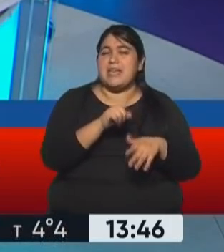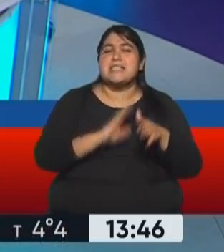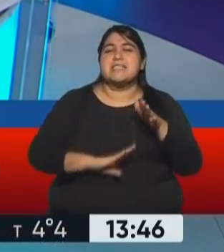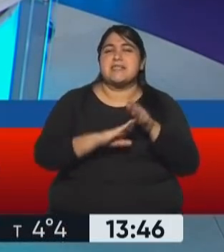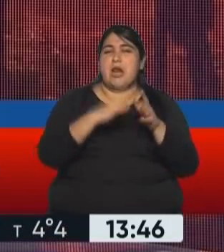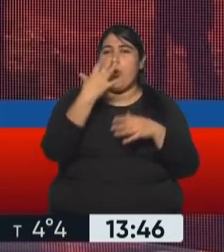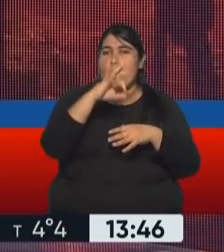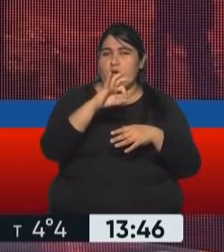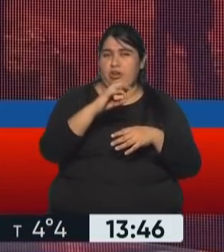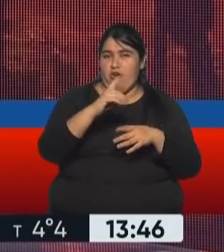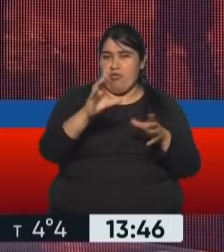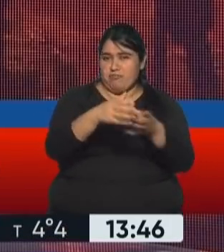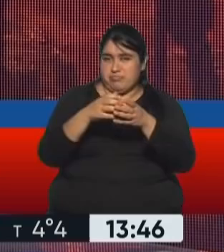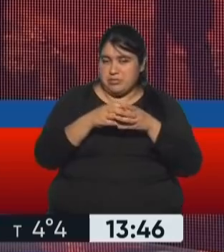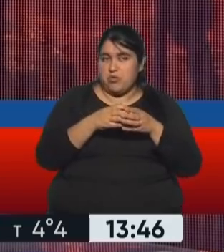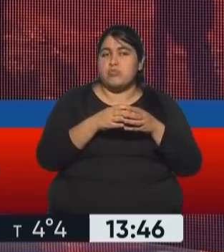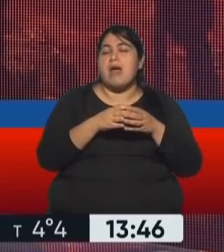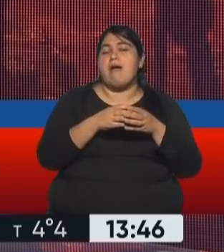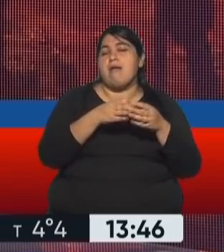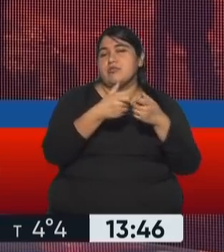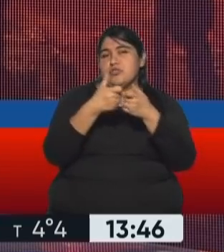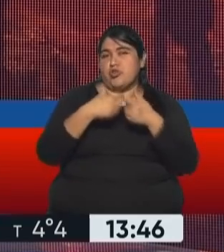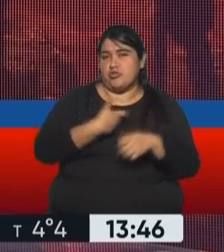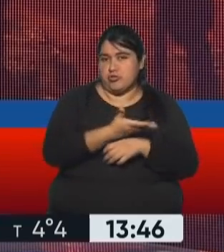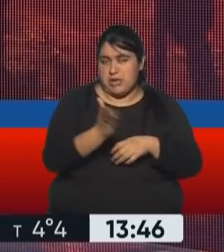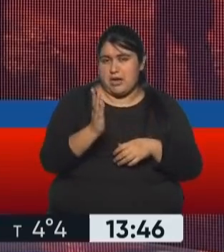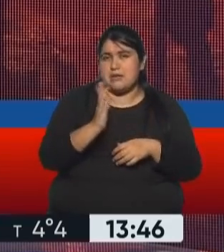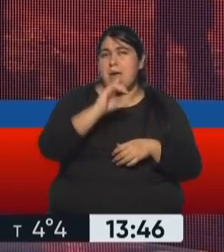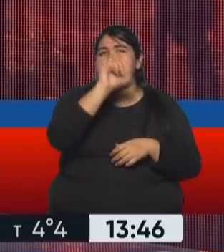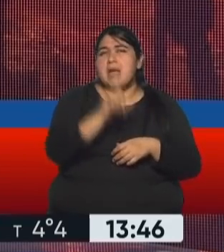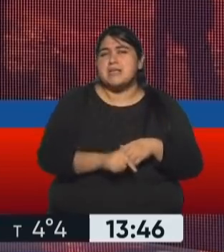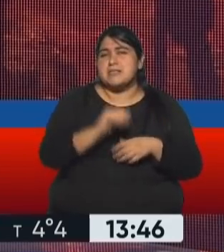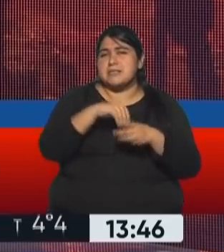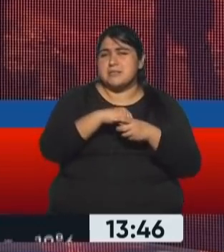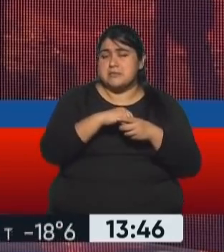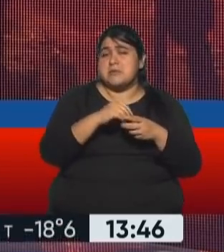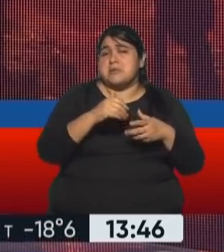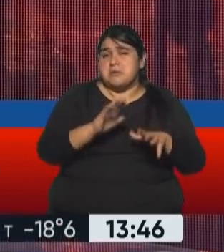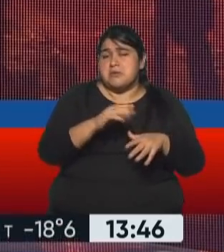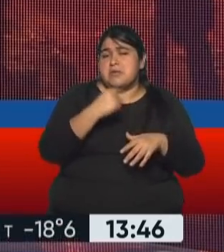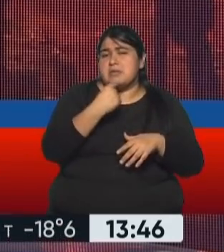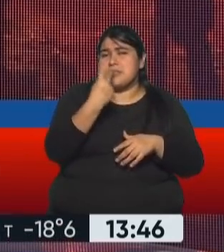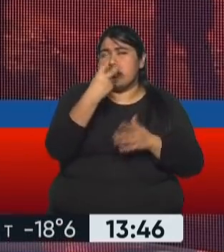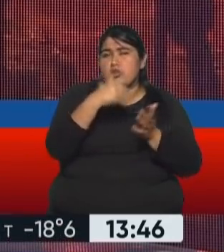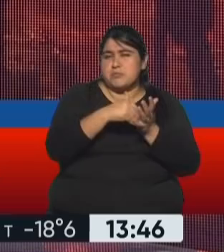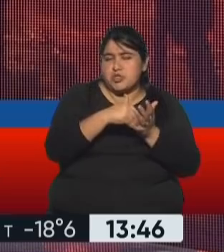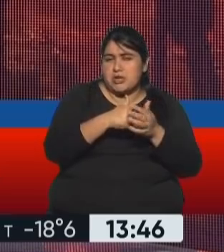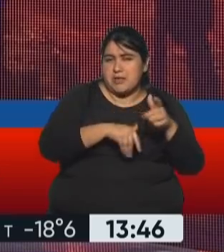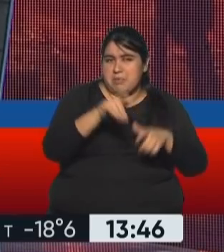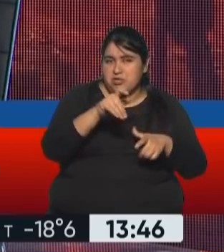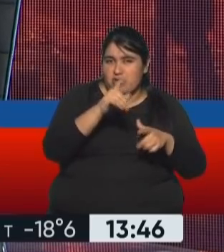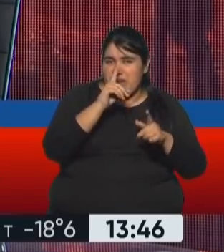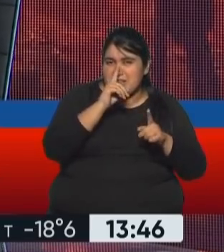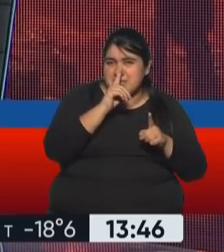de Rondas Campesinas. Es una organización social que tiene alcance en todo el país, dicen representar más de dos millones de campesinos. No